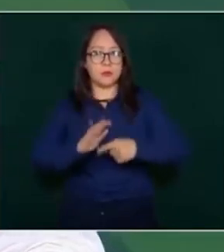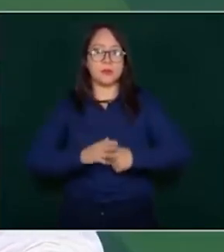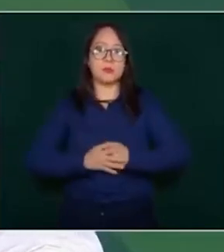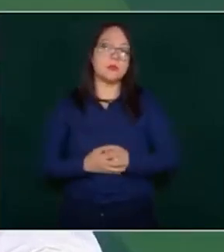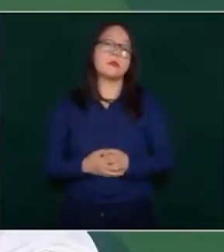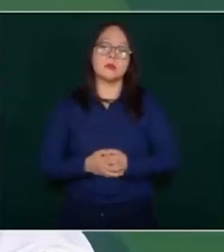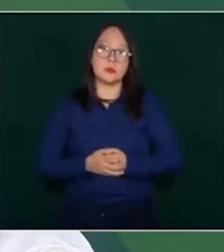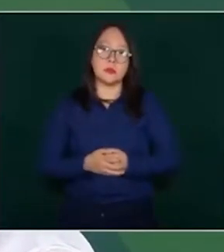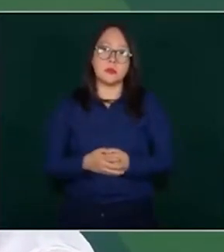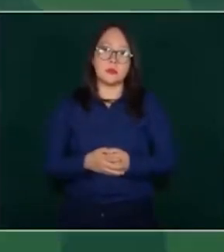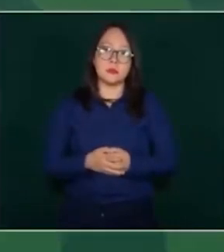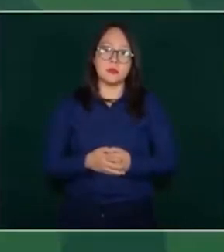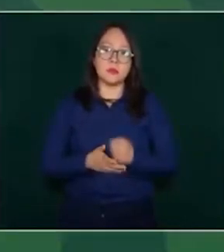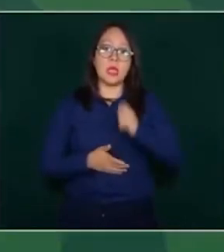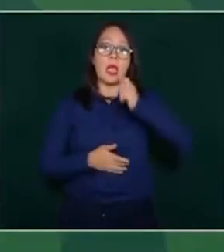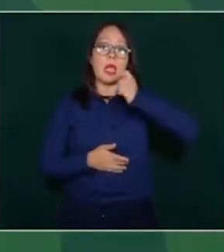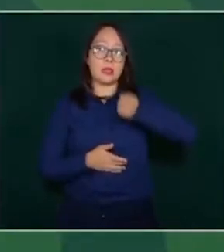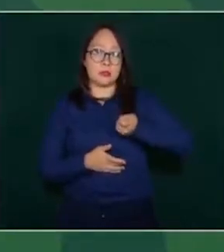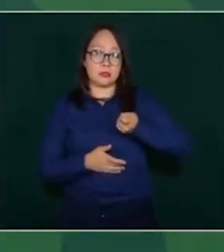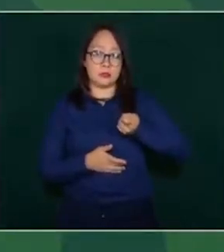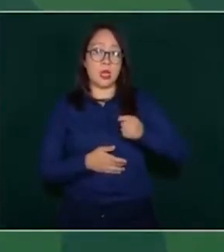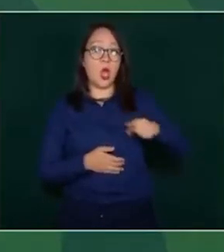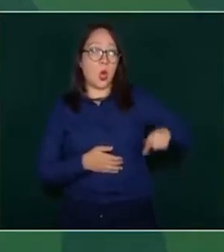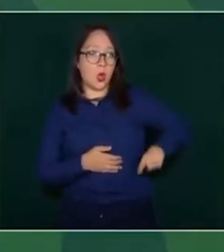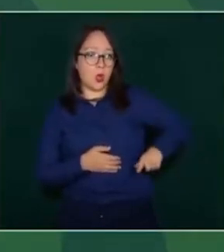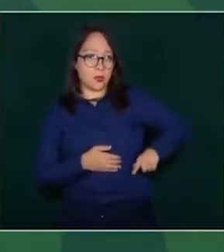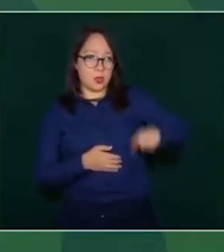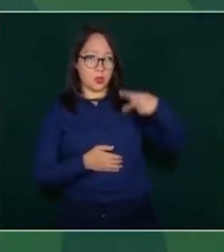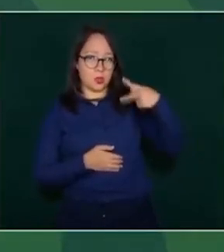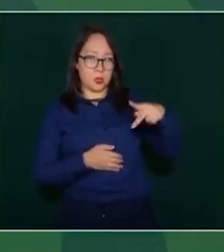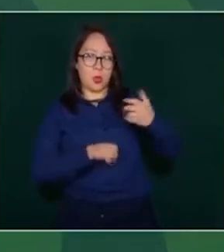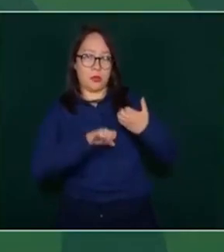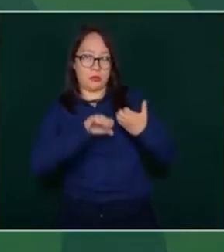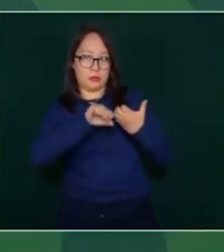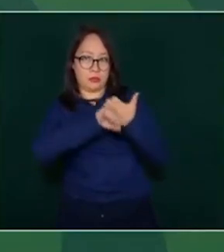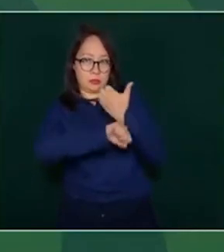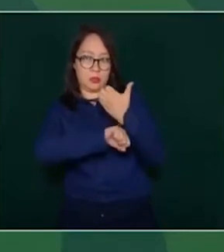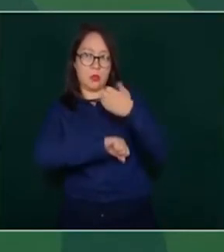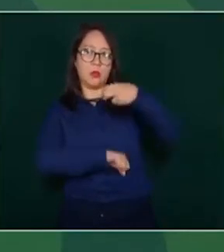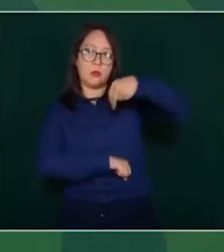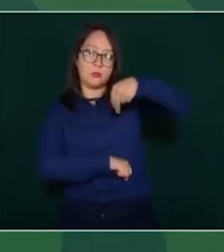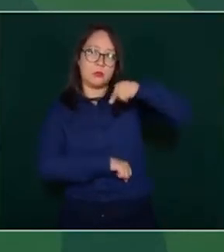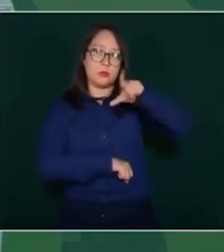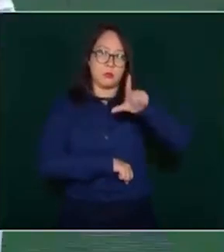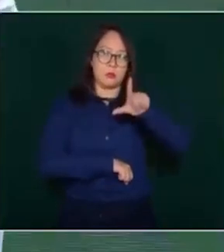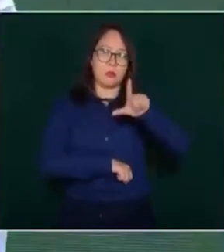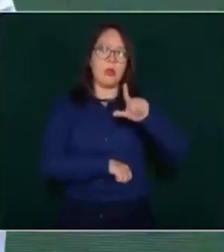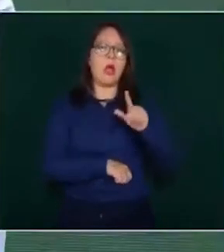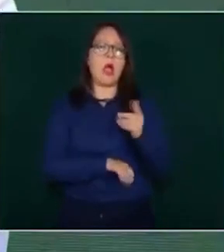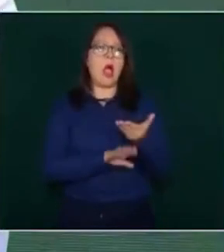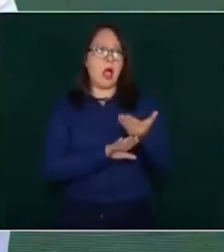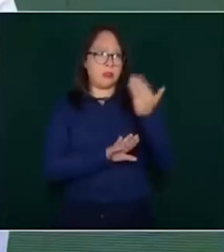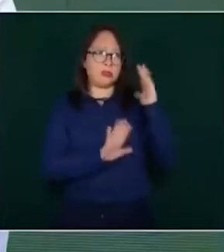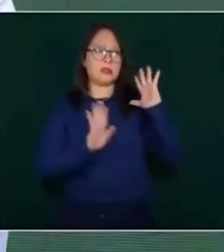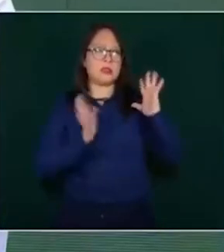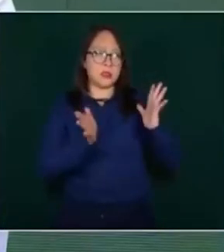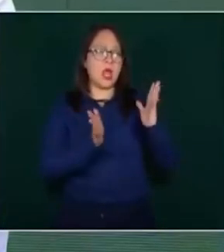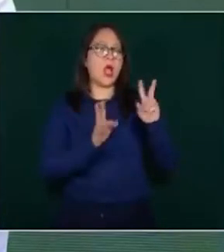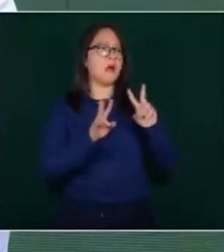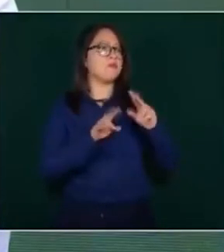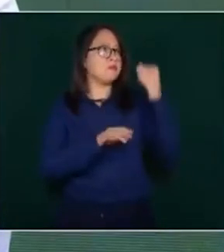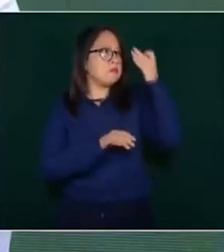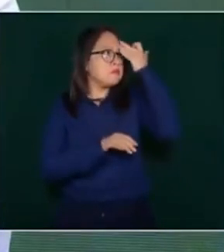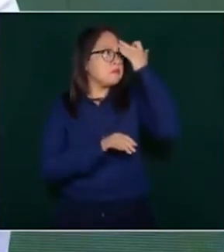del estado, ya lo están tratando desde hace tiempo, desde la